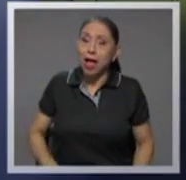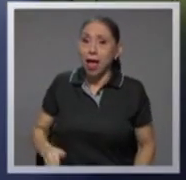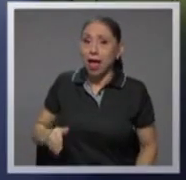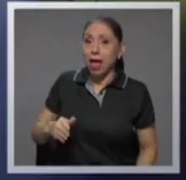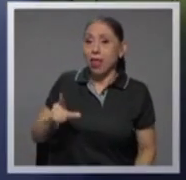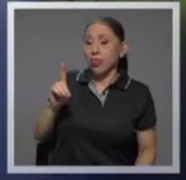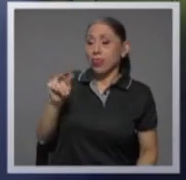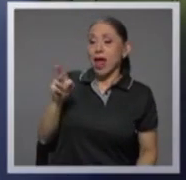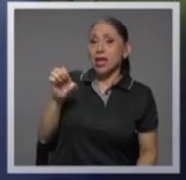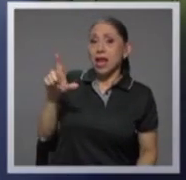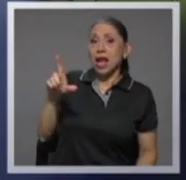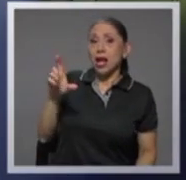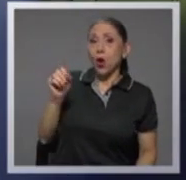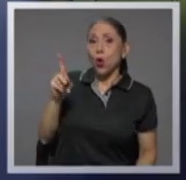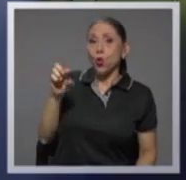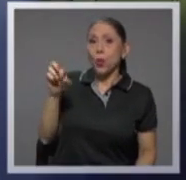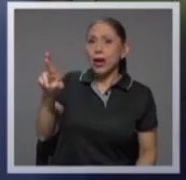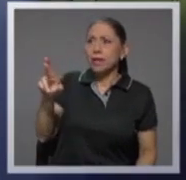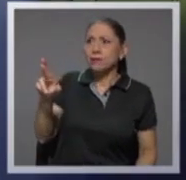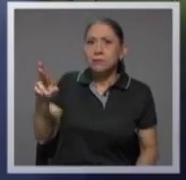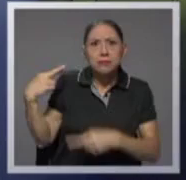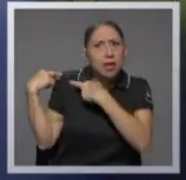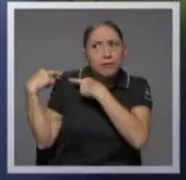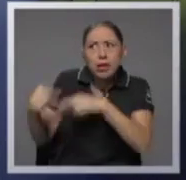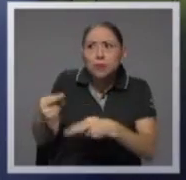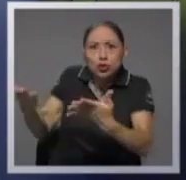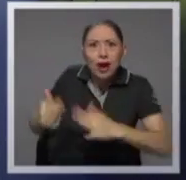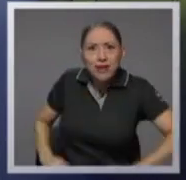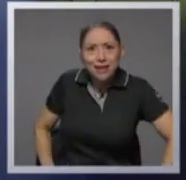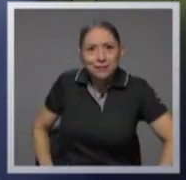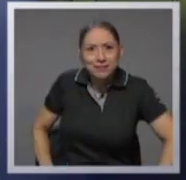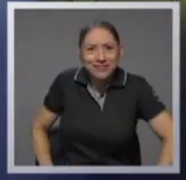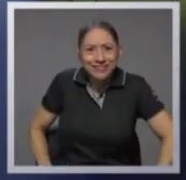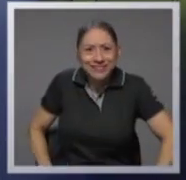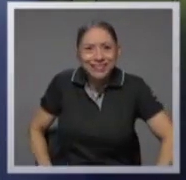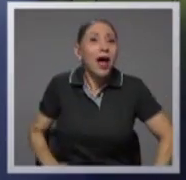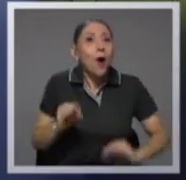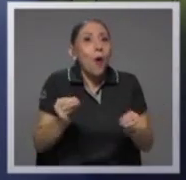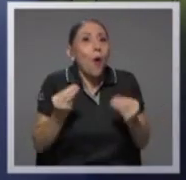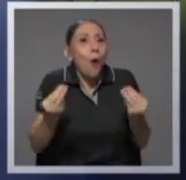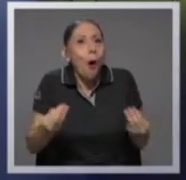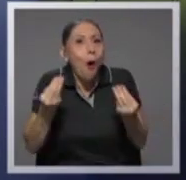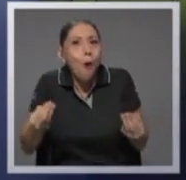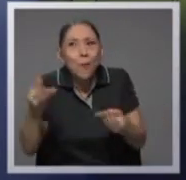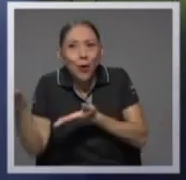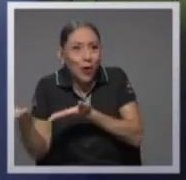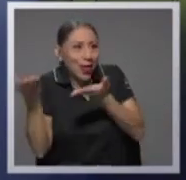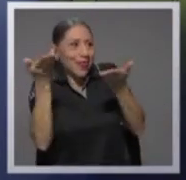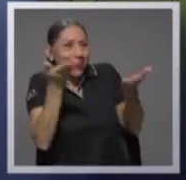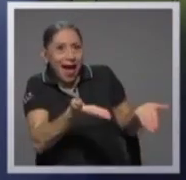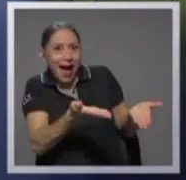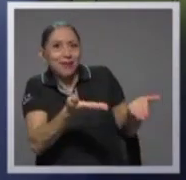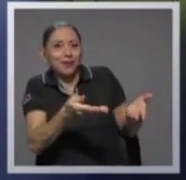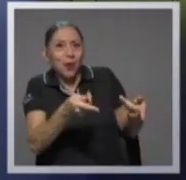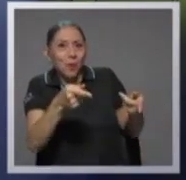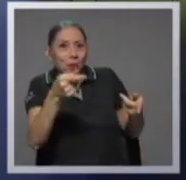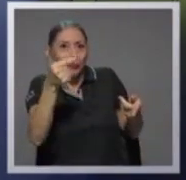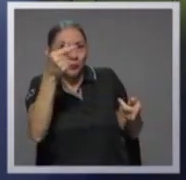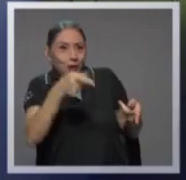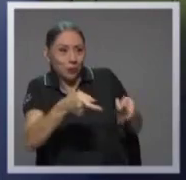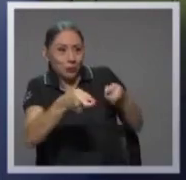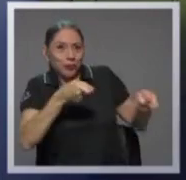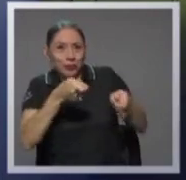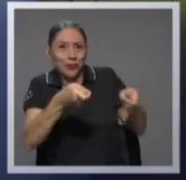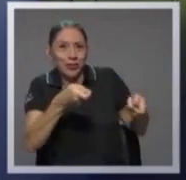un gran irresponsable. ¿Cómo le puso la Caja del Seguro Social en ese momento, que ya lo vamos a comentar,